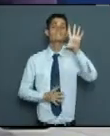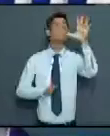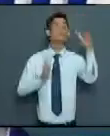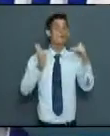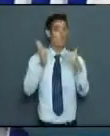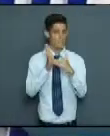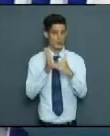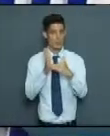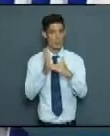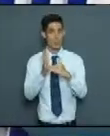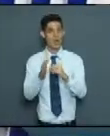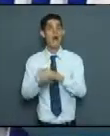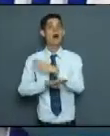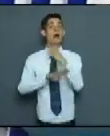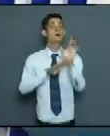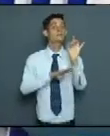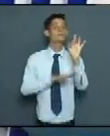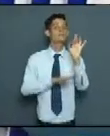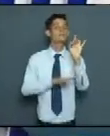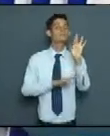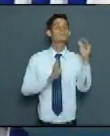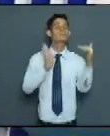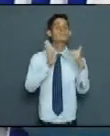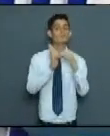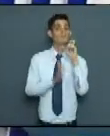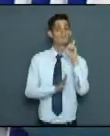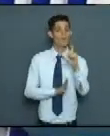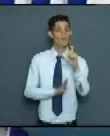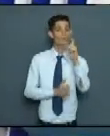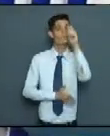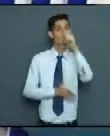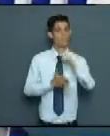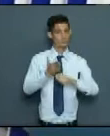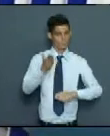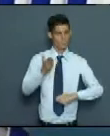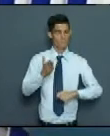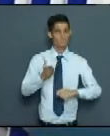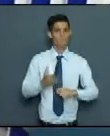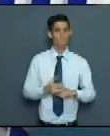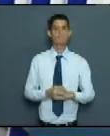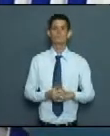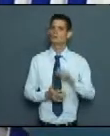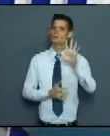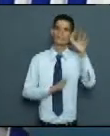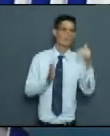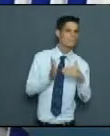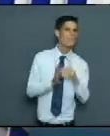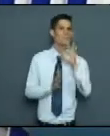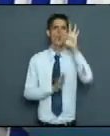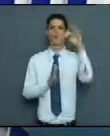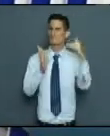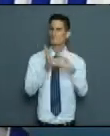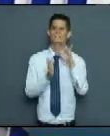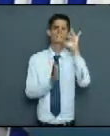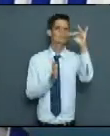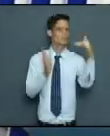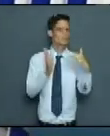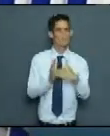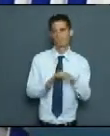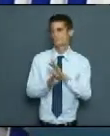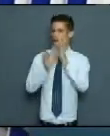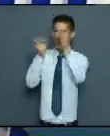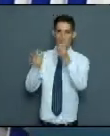hasta 15 mil pesos. Y nosotros, en este caso, es 5 mil, 8 mil, 7 mil, lo que le